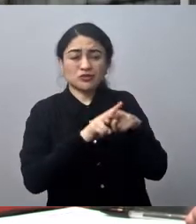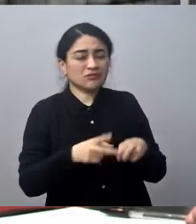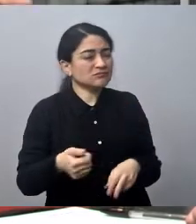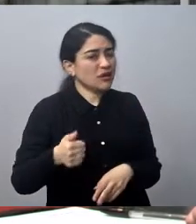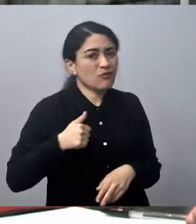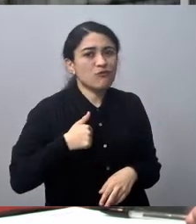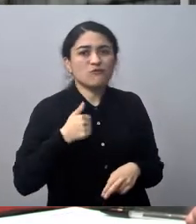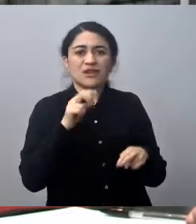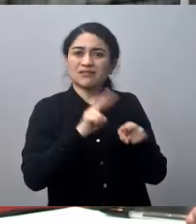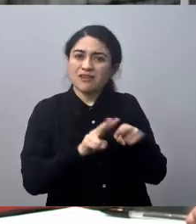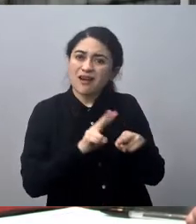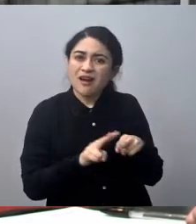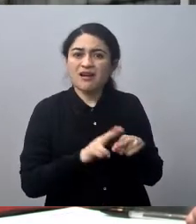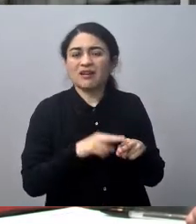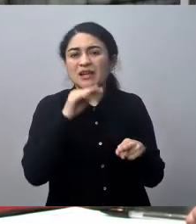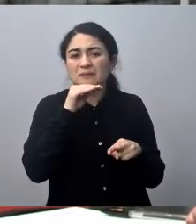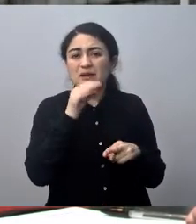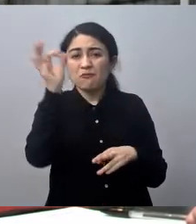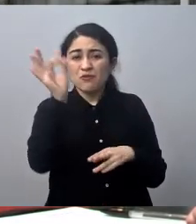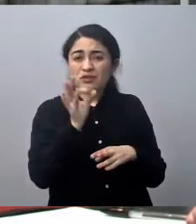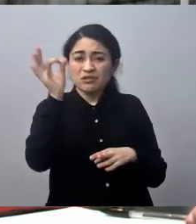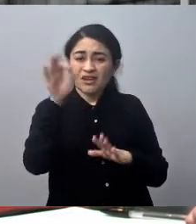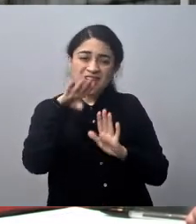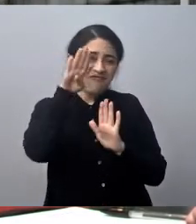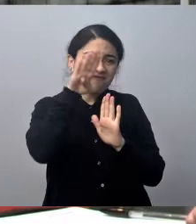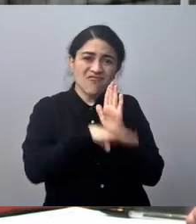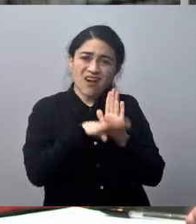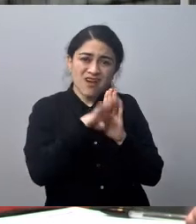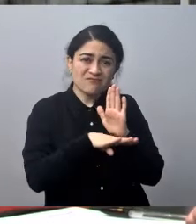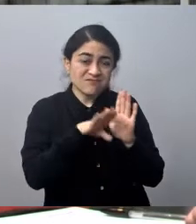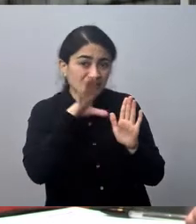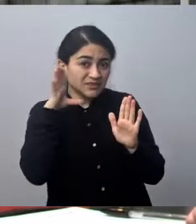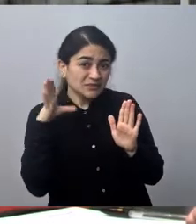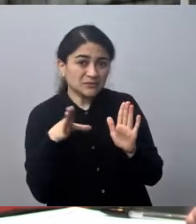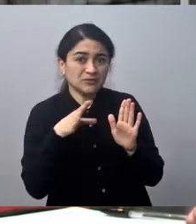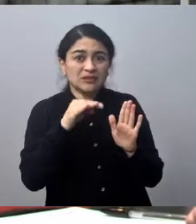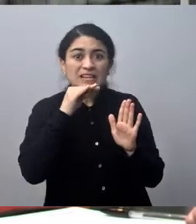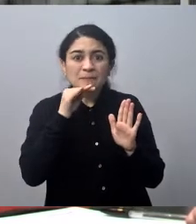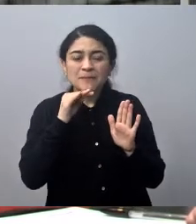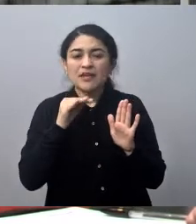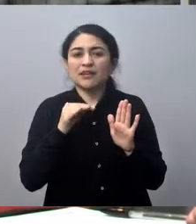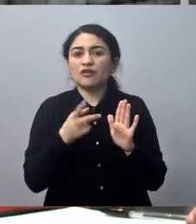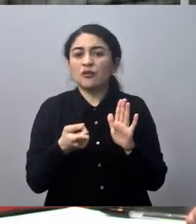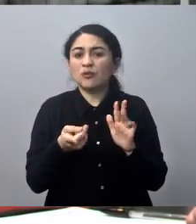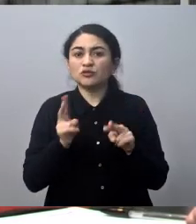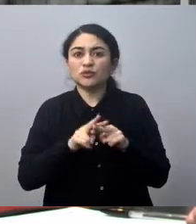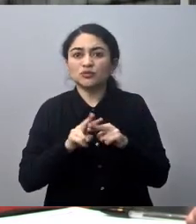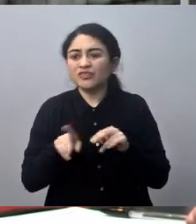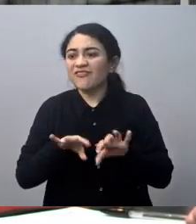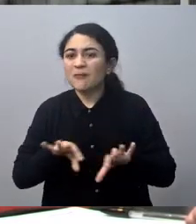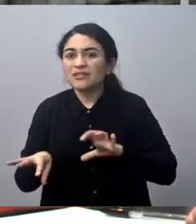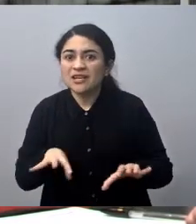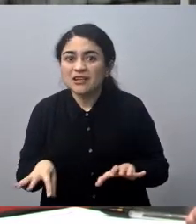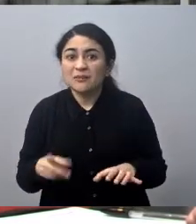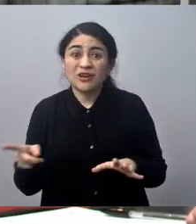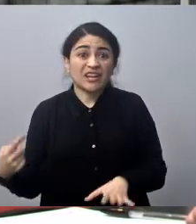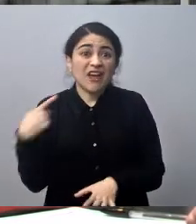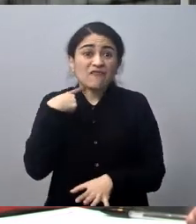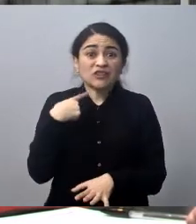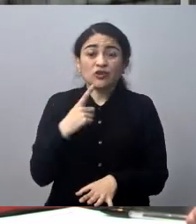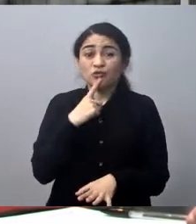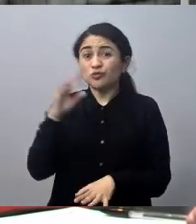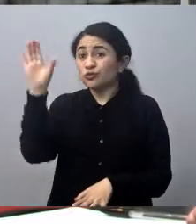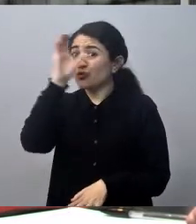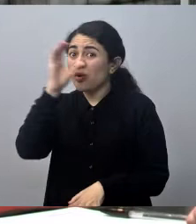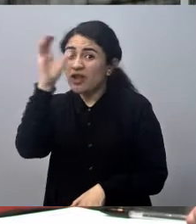cumplen y se hagan, y que realmente bajemos los índices, también las medidas de reacción, es decir, porque aquí ha sido afectado el turismo